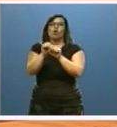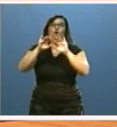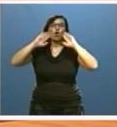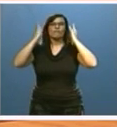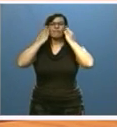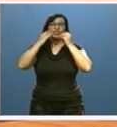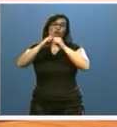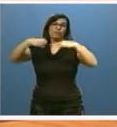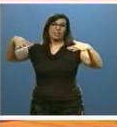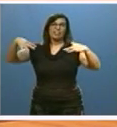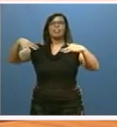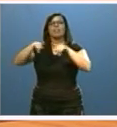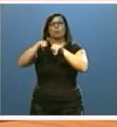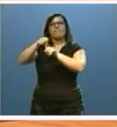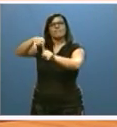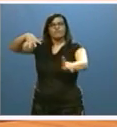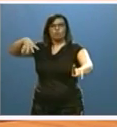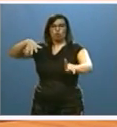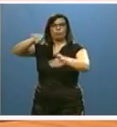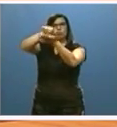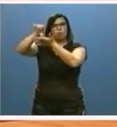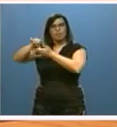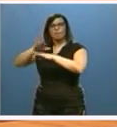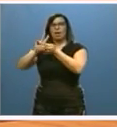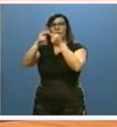configurará como un foro de coordinación, encuentro y colaboración entre las mismas.